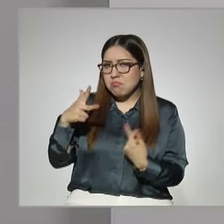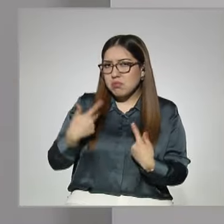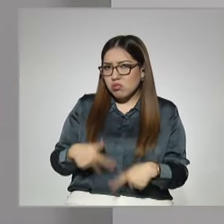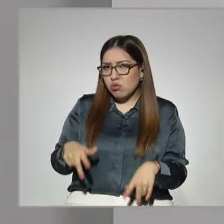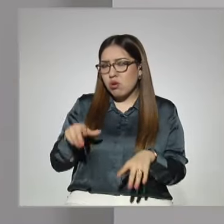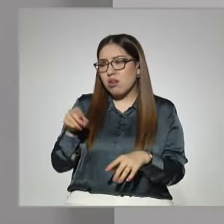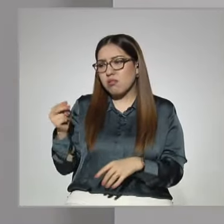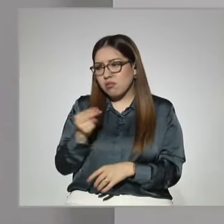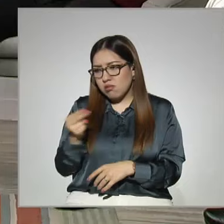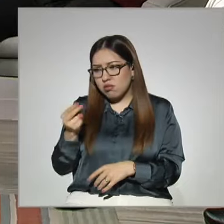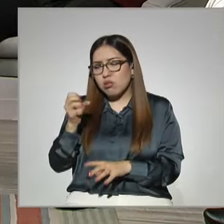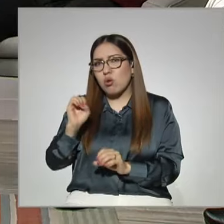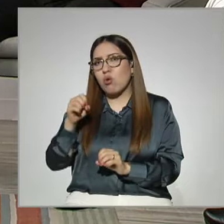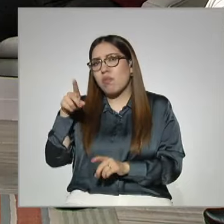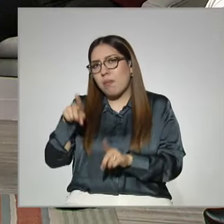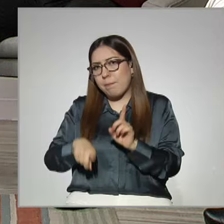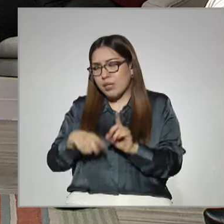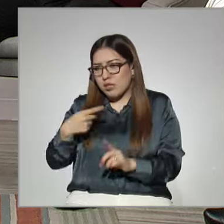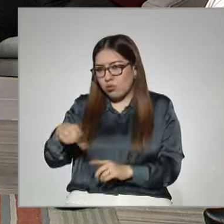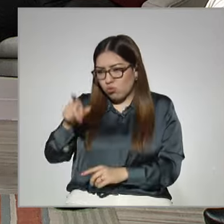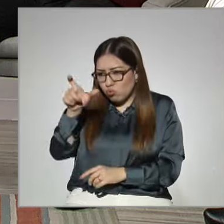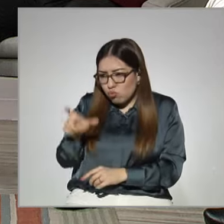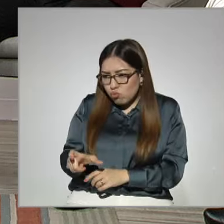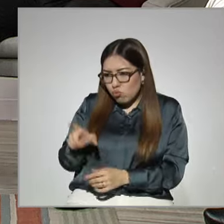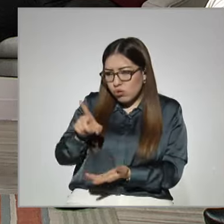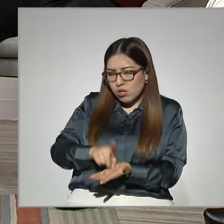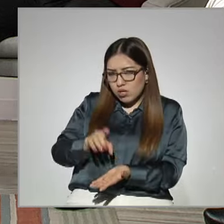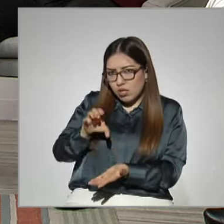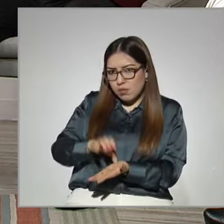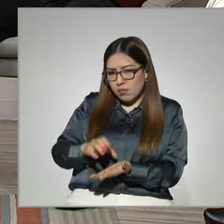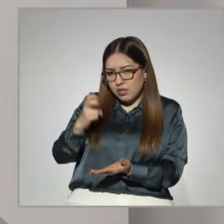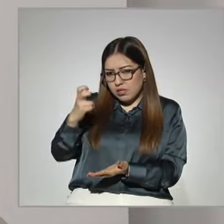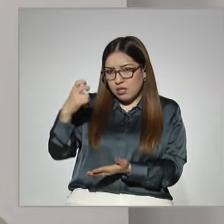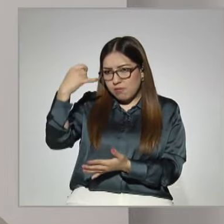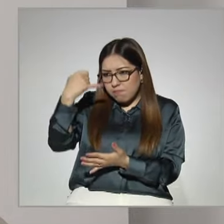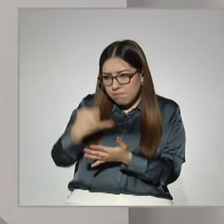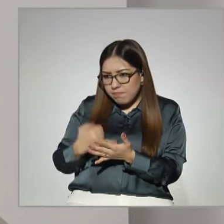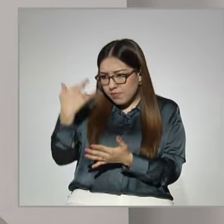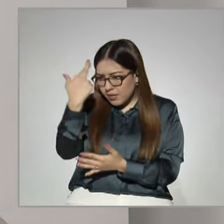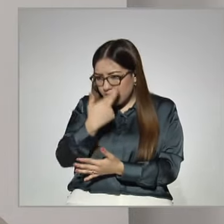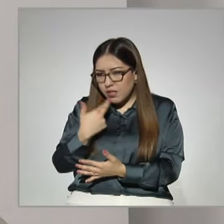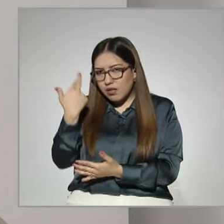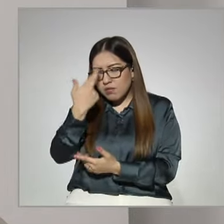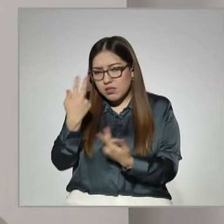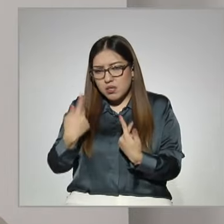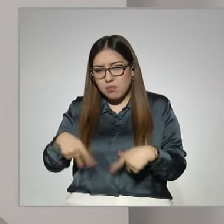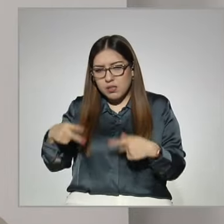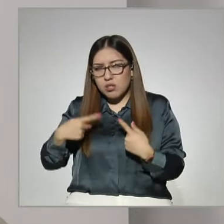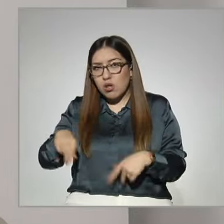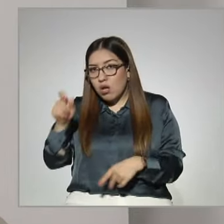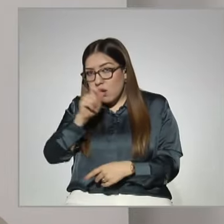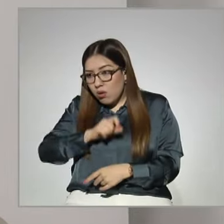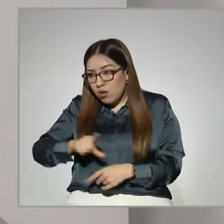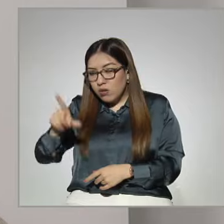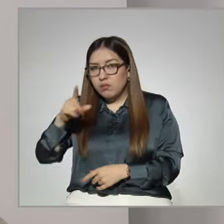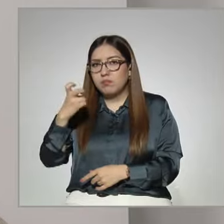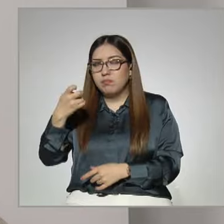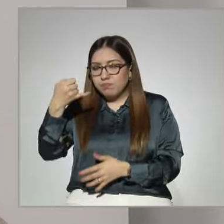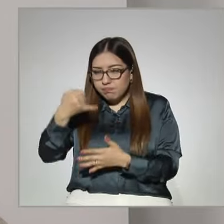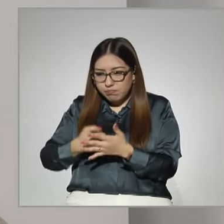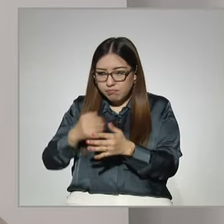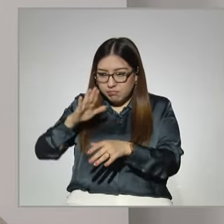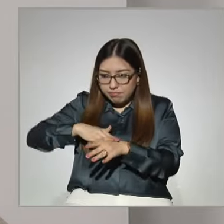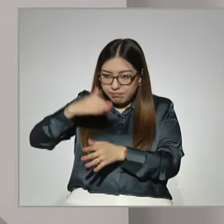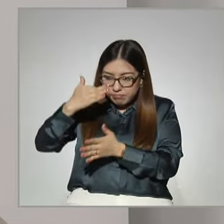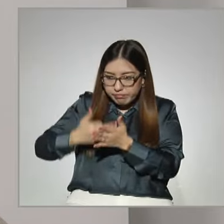discapacidad o dependiendo la situación, se hace el análisis con expertos académicos para ver qué es lo que requiere, se hacen las modificaciones,